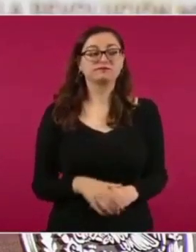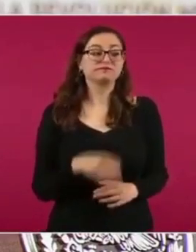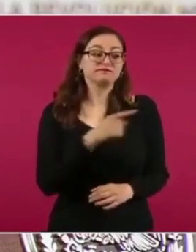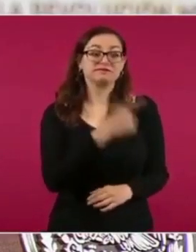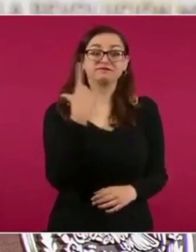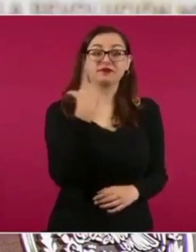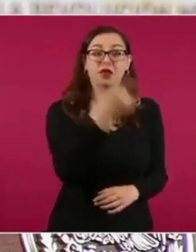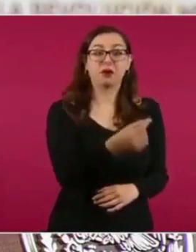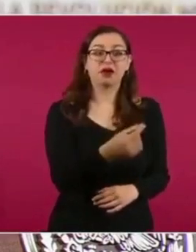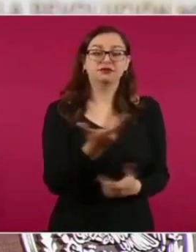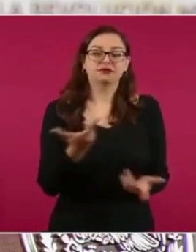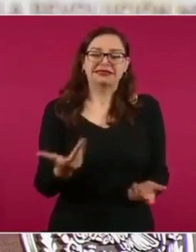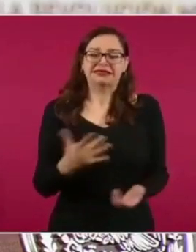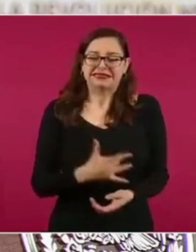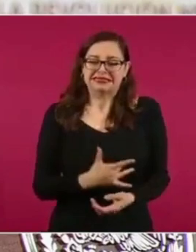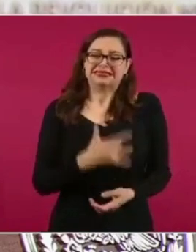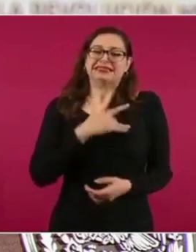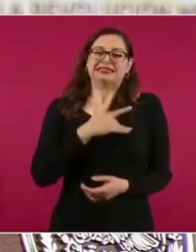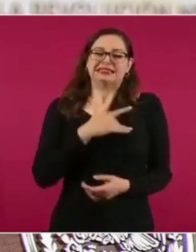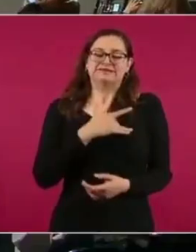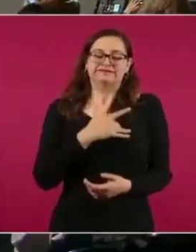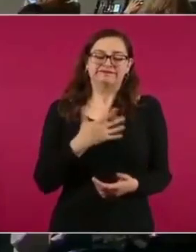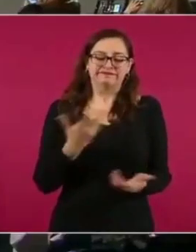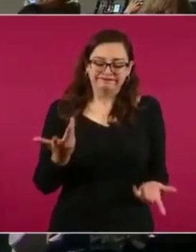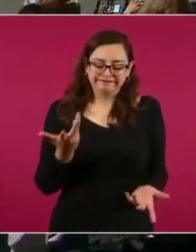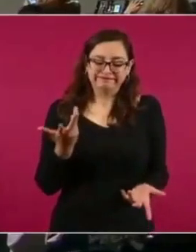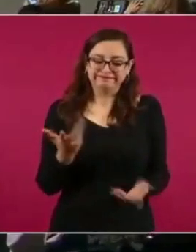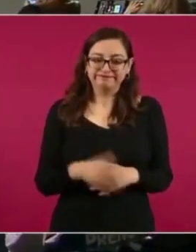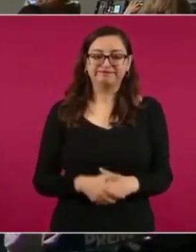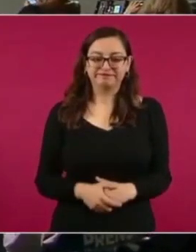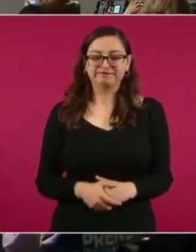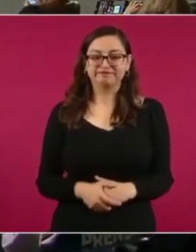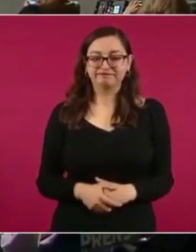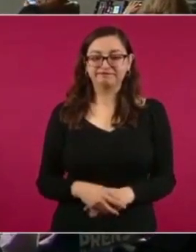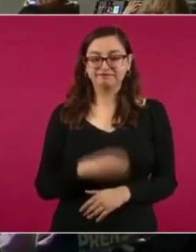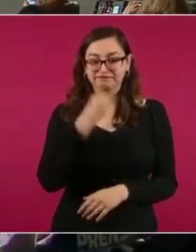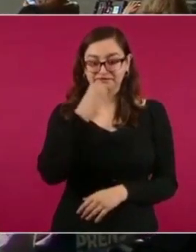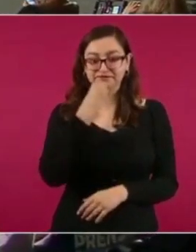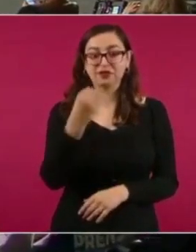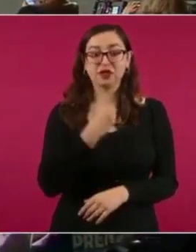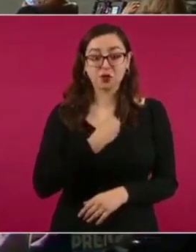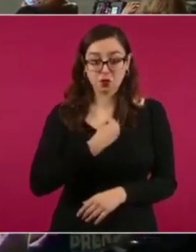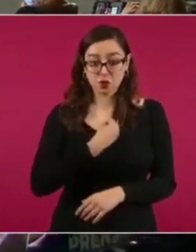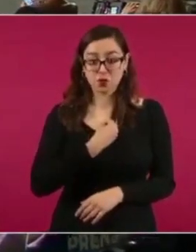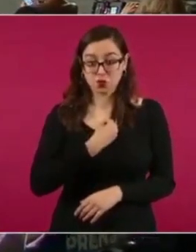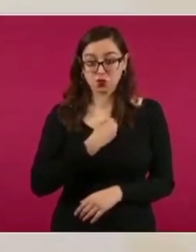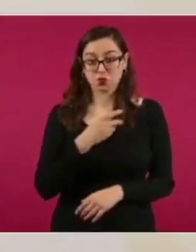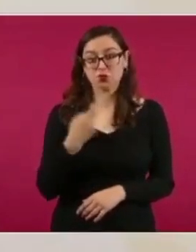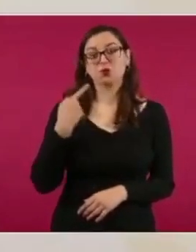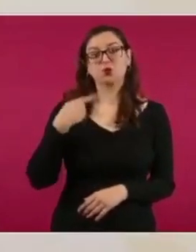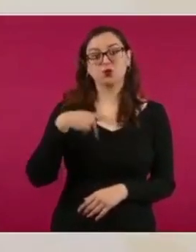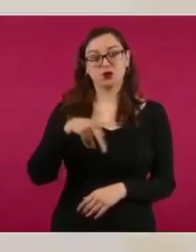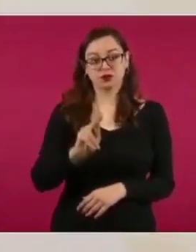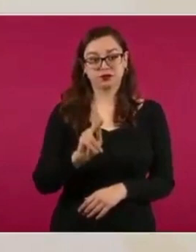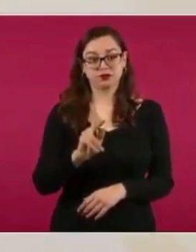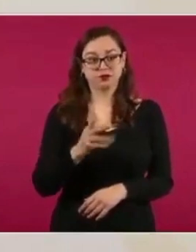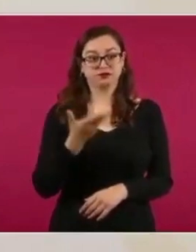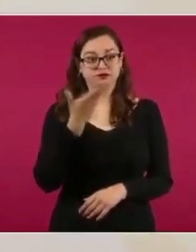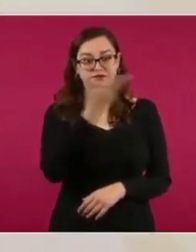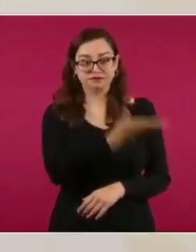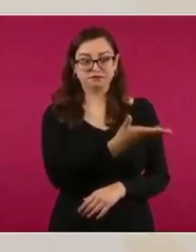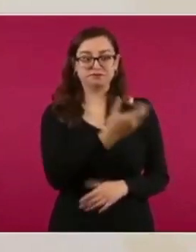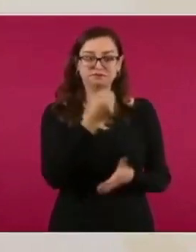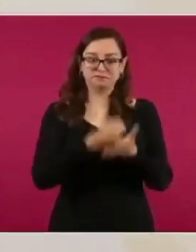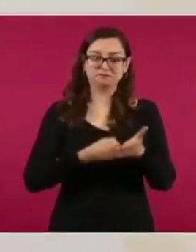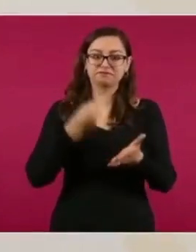ausencia, pero como lo hemos platicado, ella va a continuar